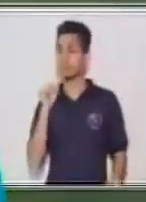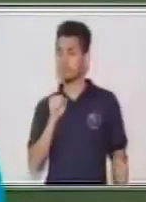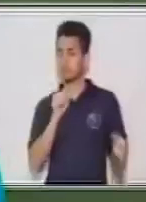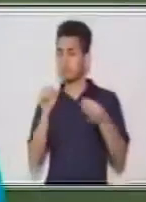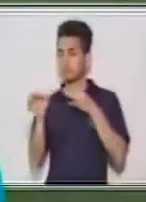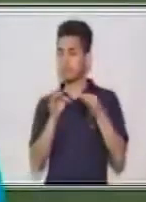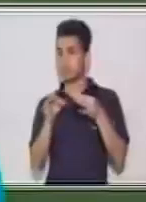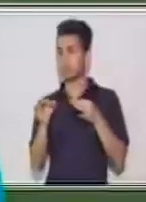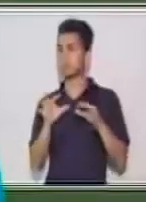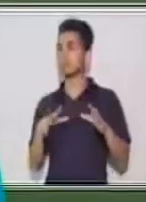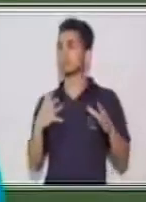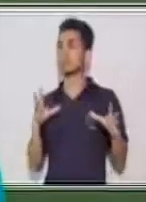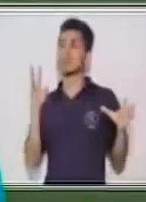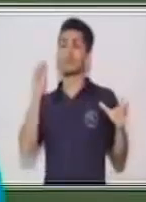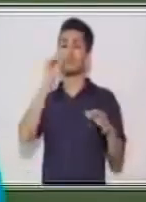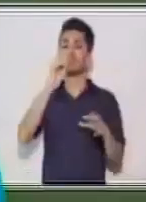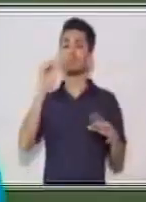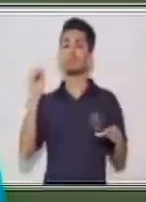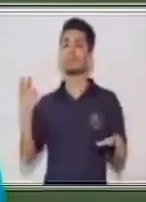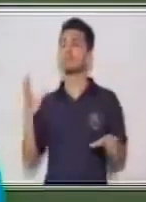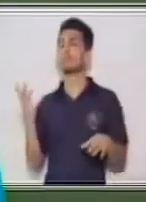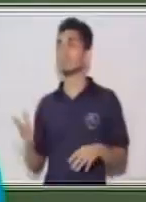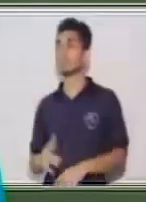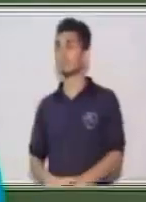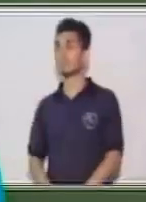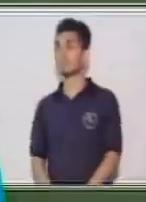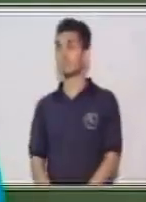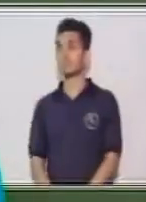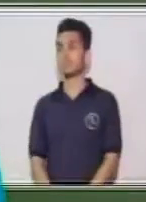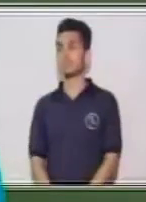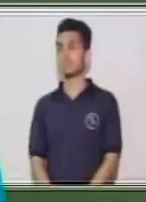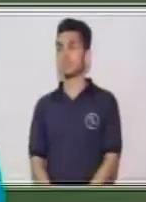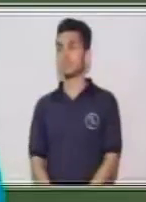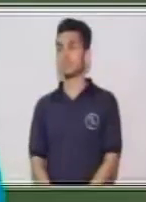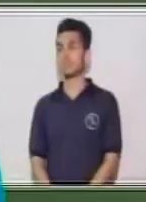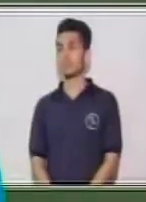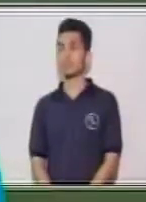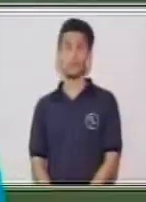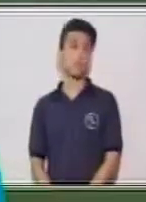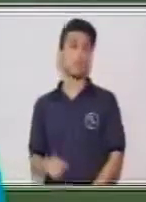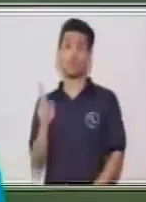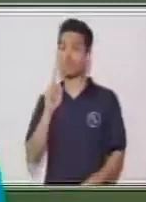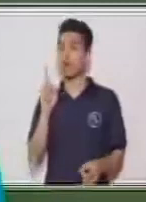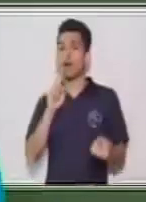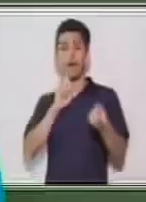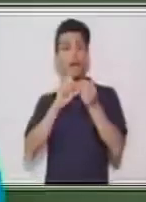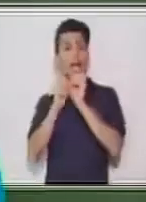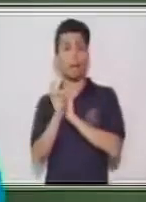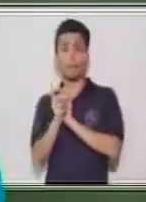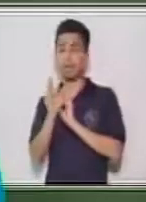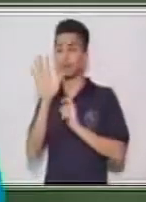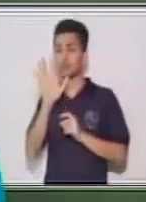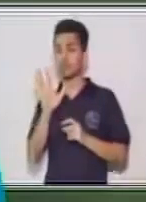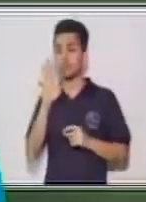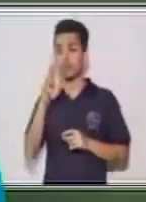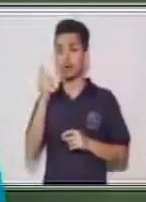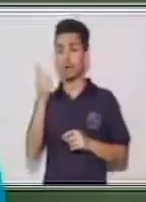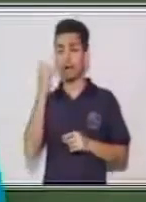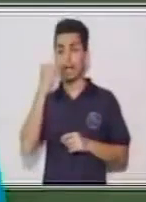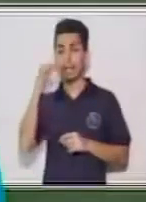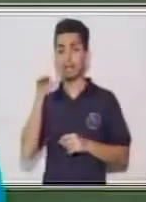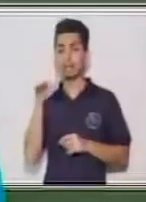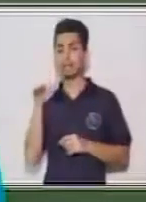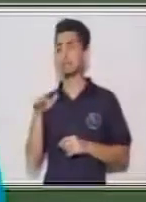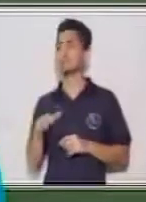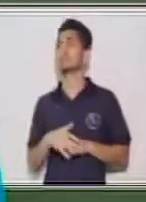definitivamente no cambian su raíz. Se dice en su mayoría que si los